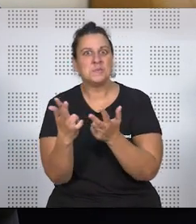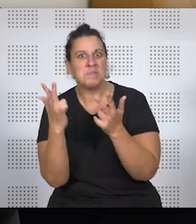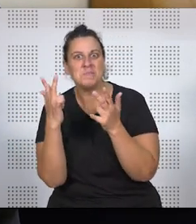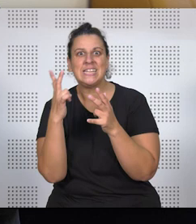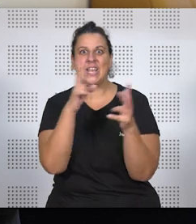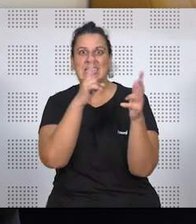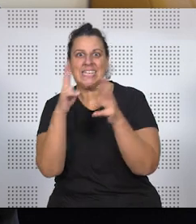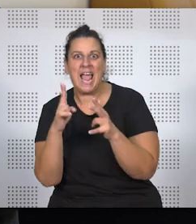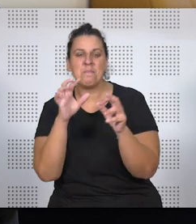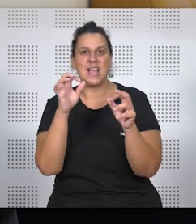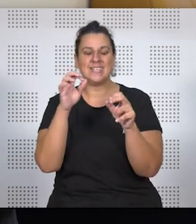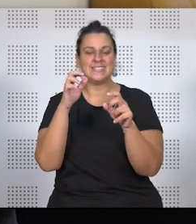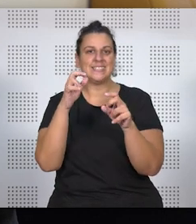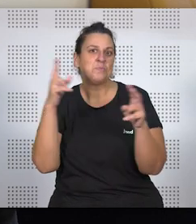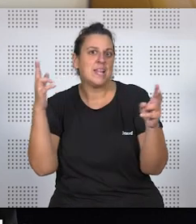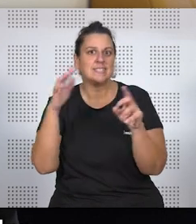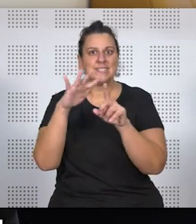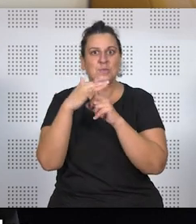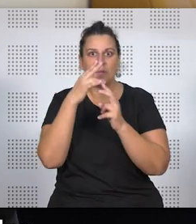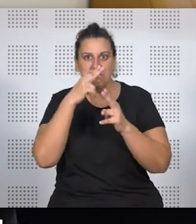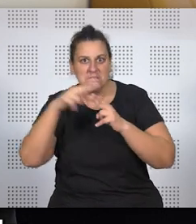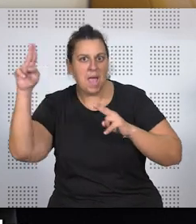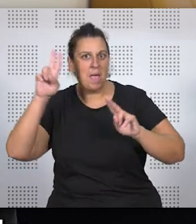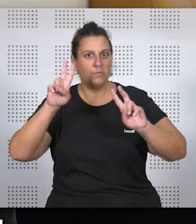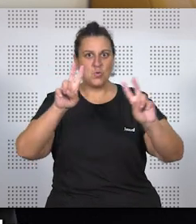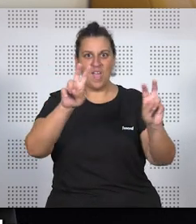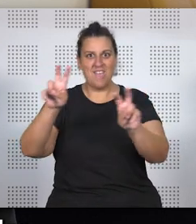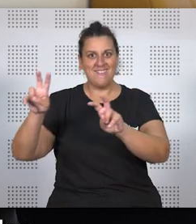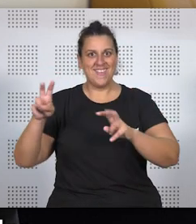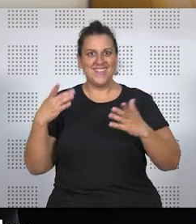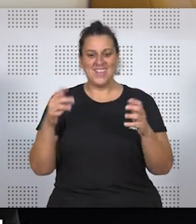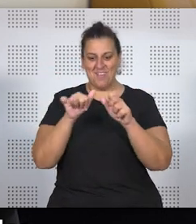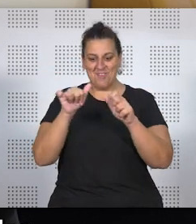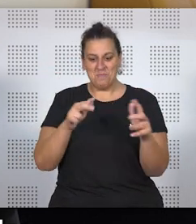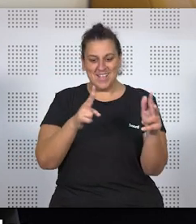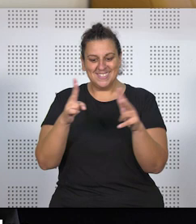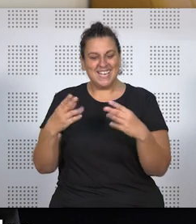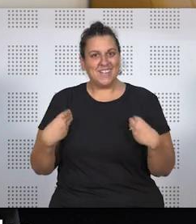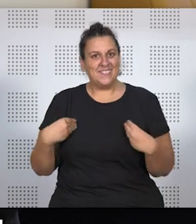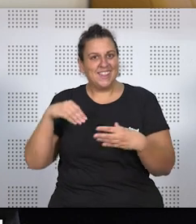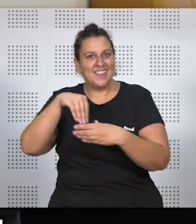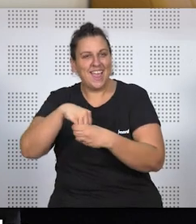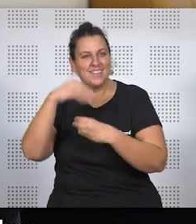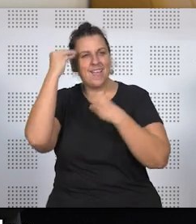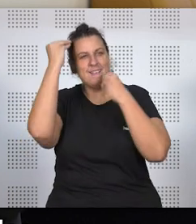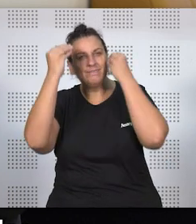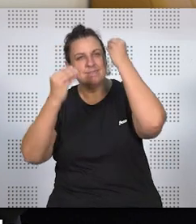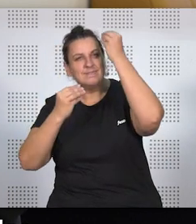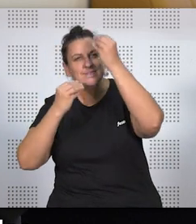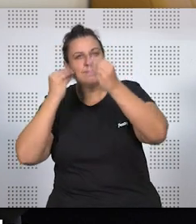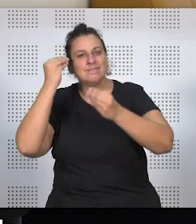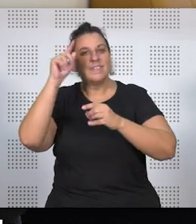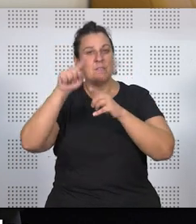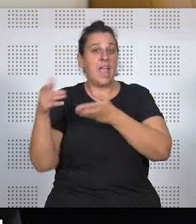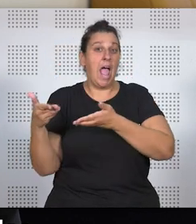situaciones muy rompedoras o muy novedosas y a través de las series es una manera de poder vivirlas y también reflexionarlas y eso a veces